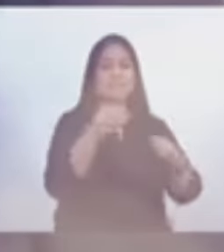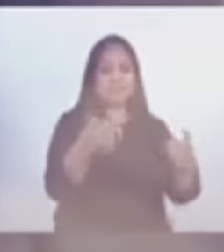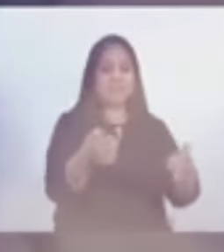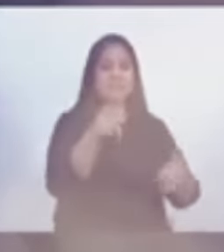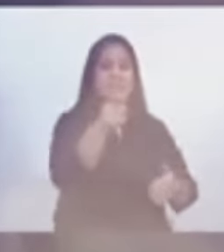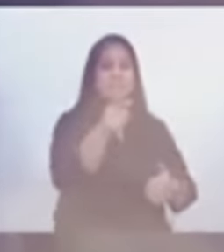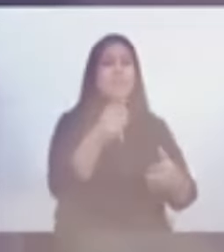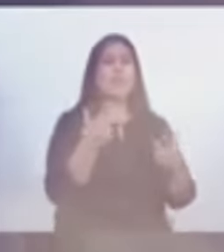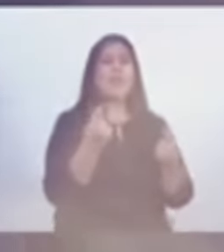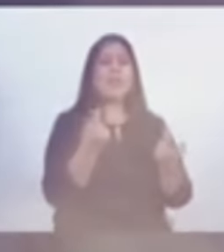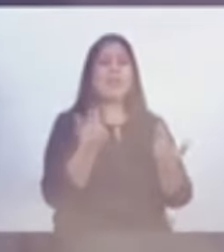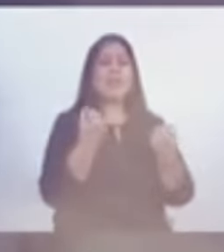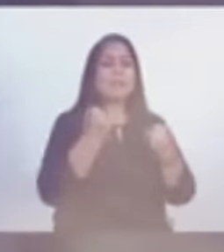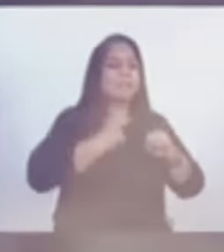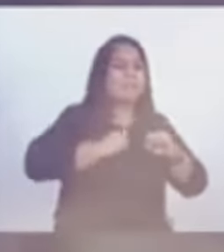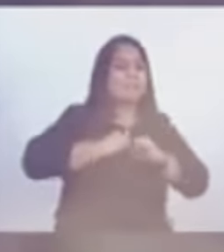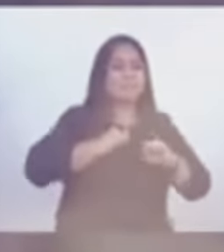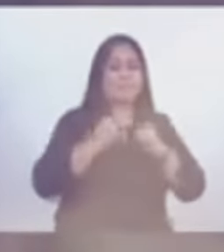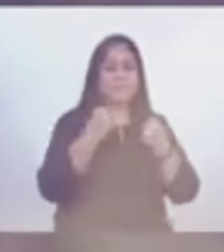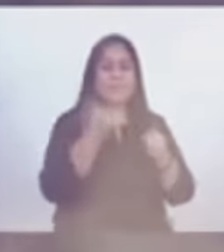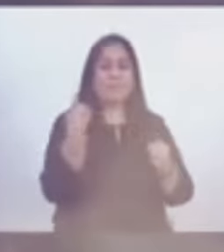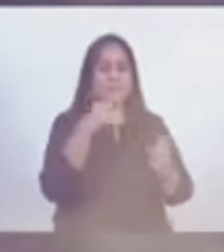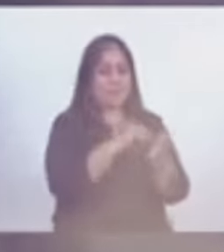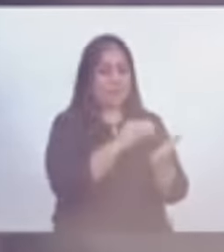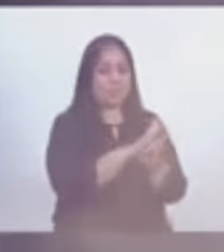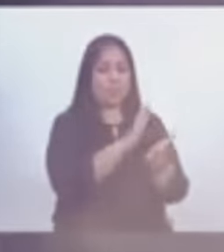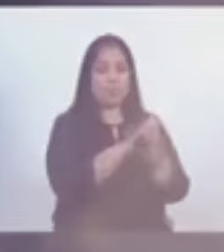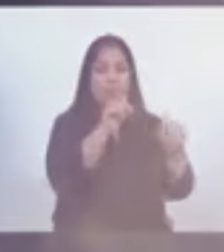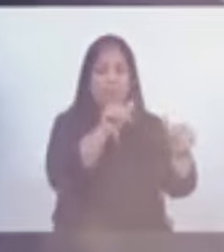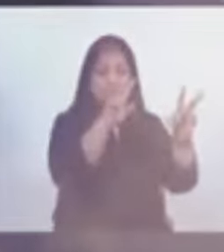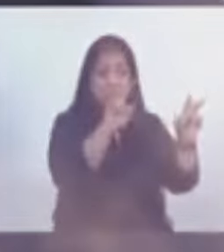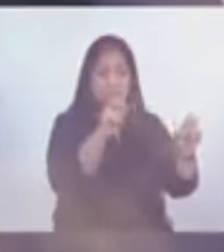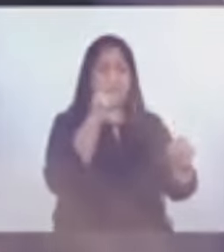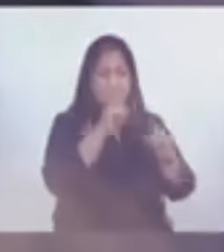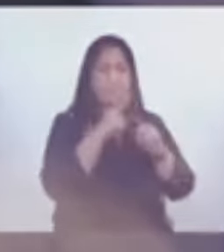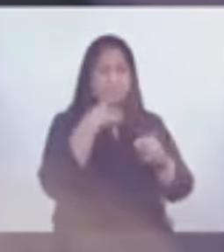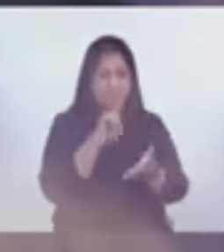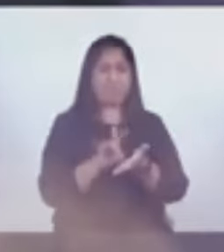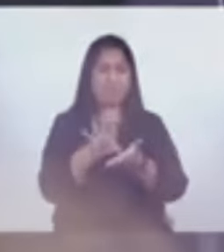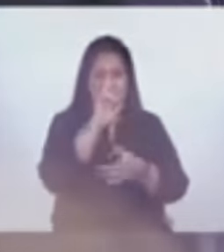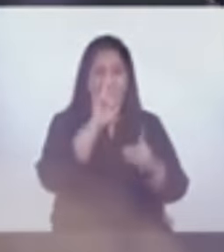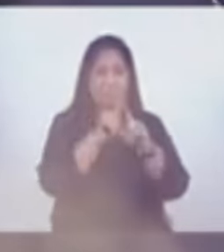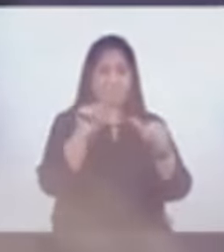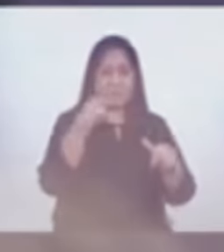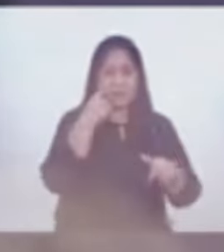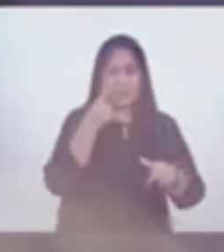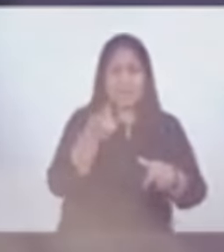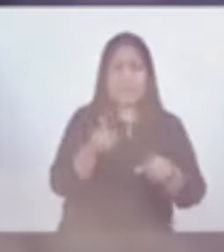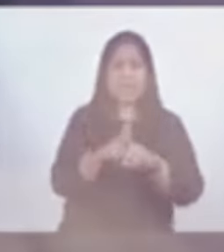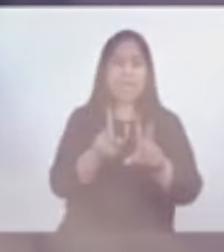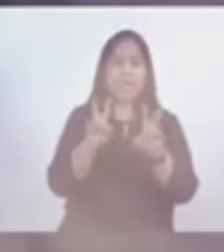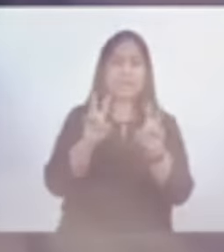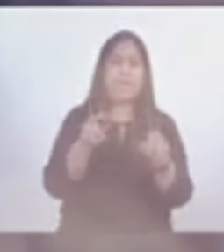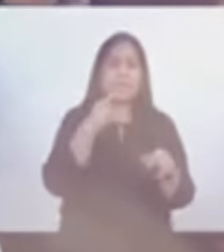¿qué acciones se están tomando para que se cumpla este factor importante que es de mitigarla? Y sobre todo, en línea a la pregunta anterior,